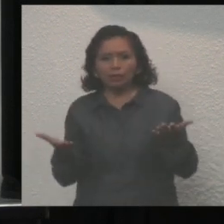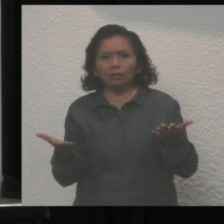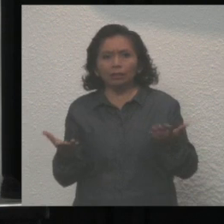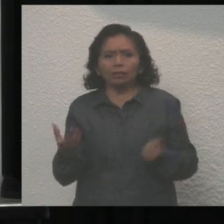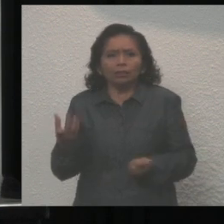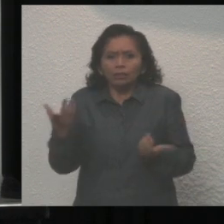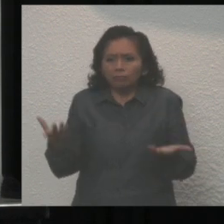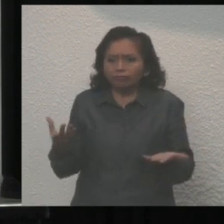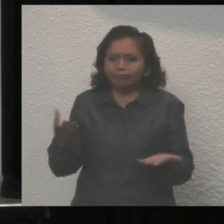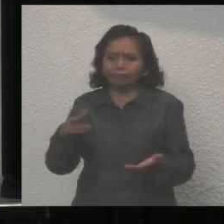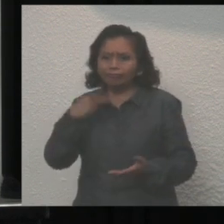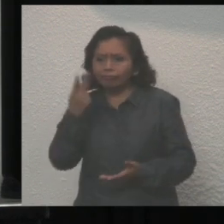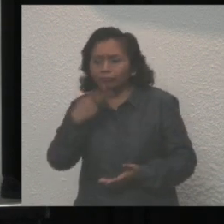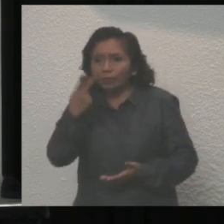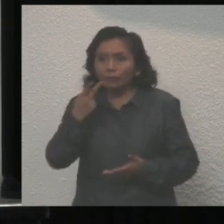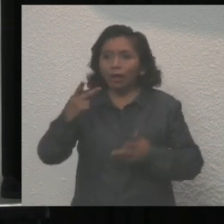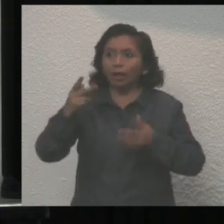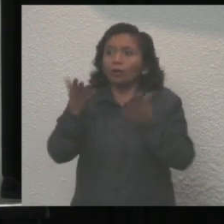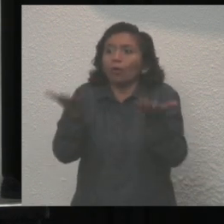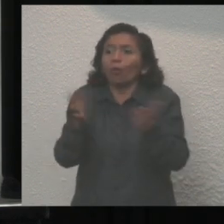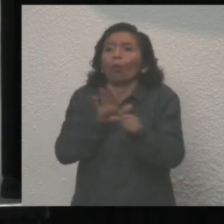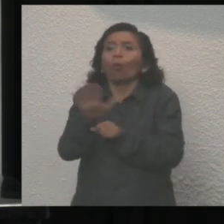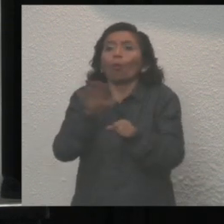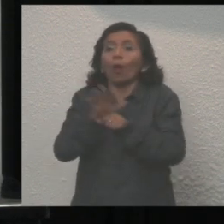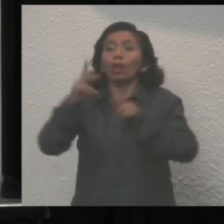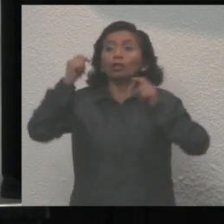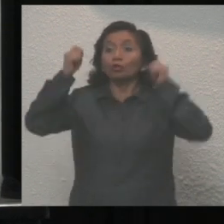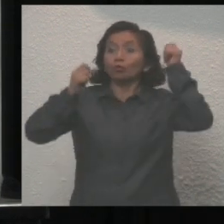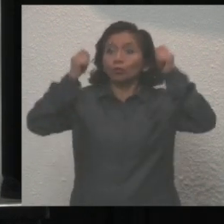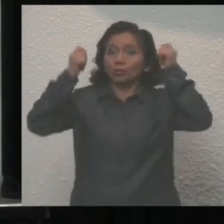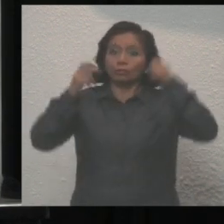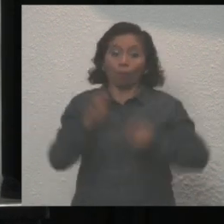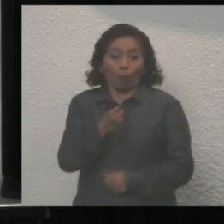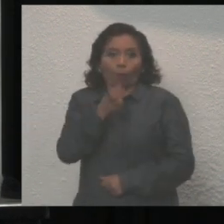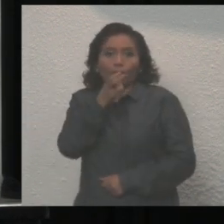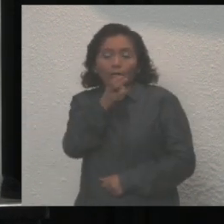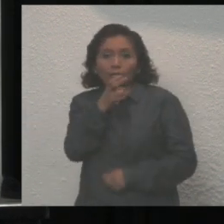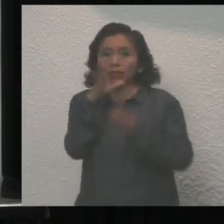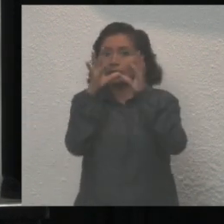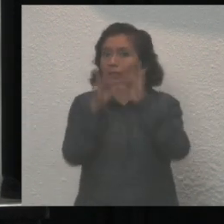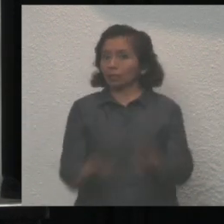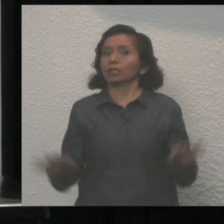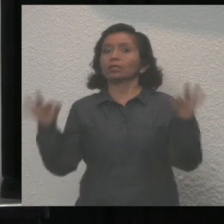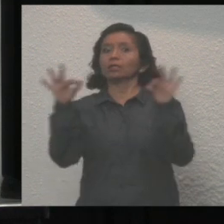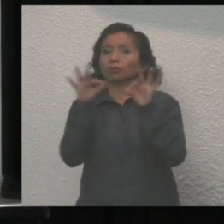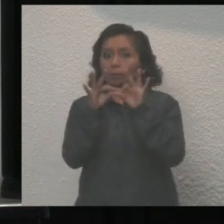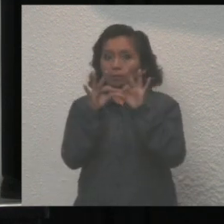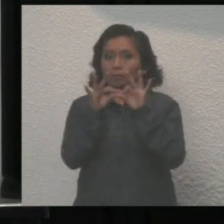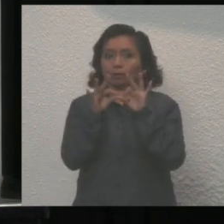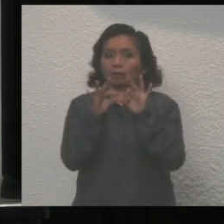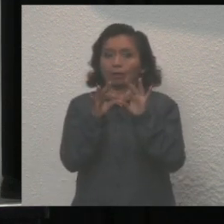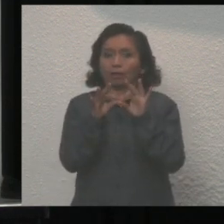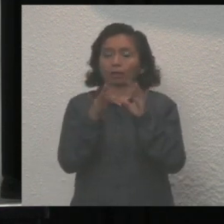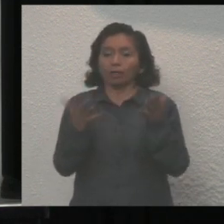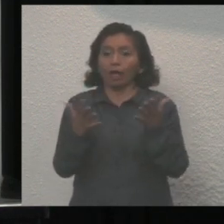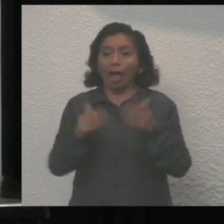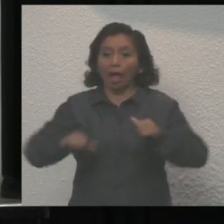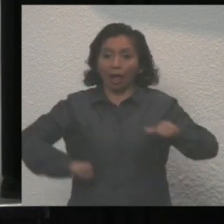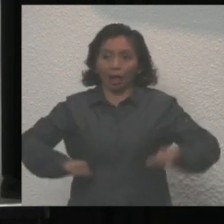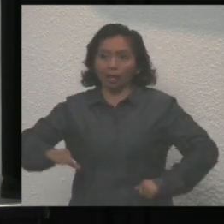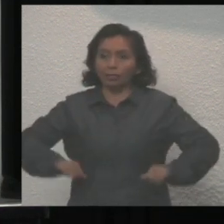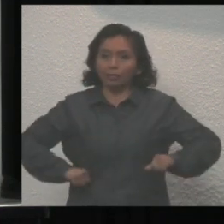hablar forzosamente del turismo, nuestro motor que ha sido y sigue siendo hasta ahora la actividad